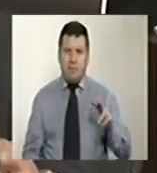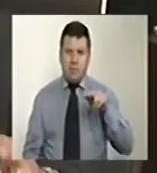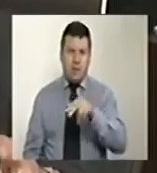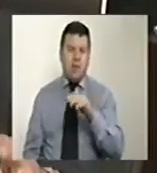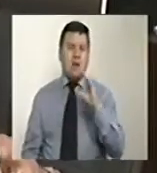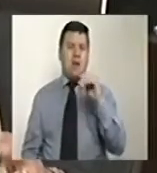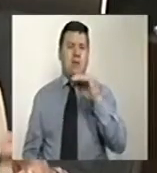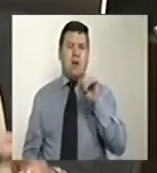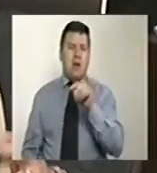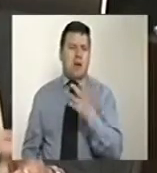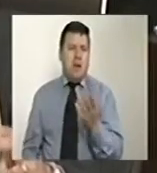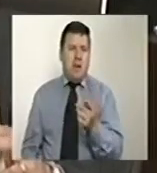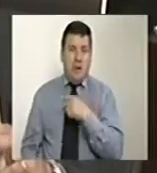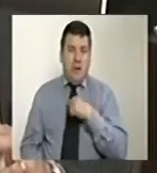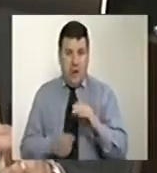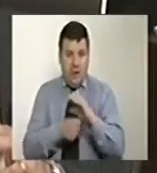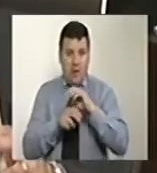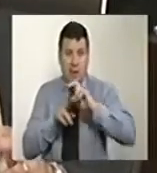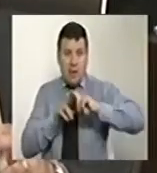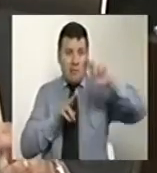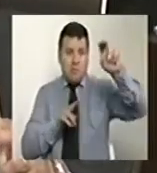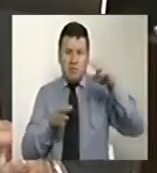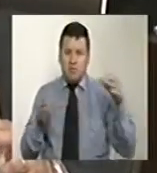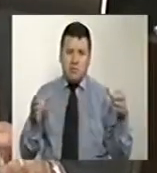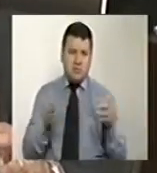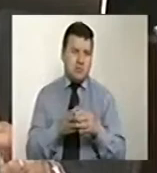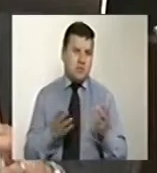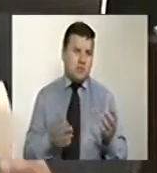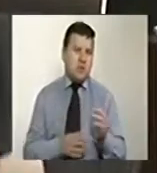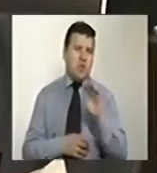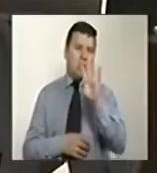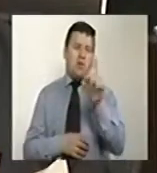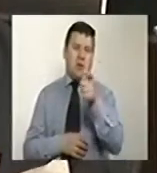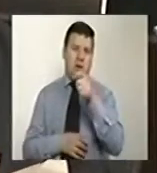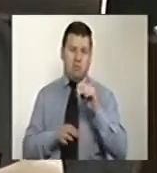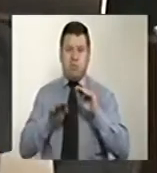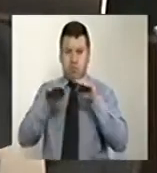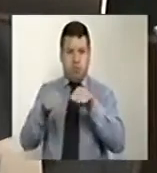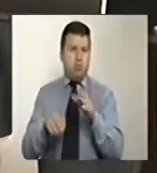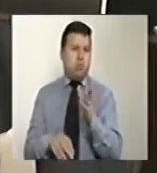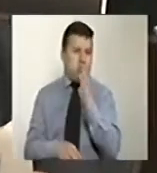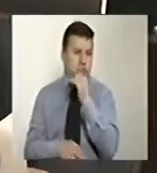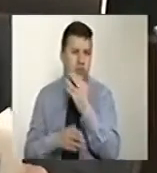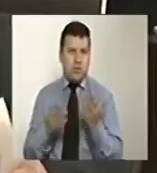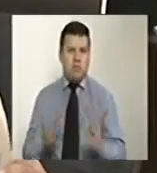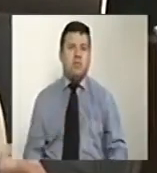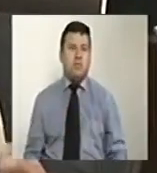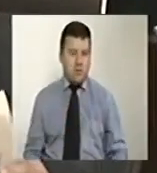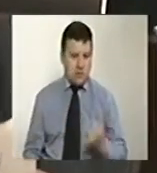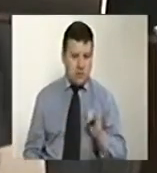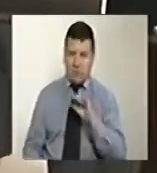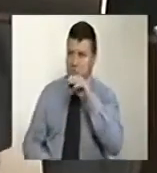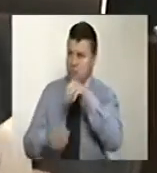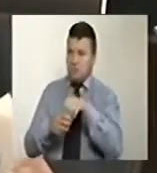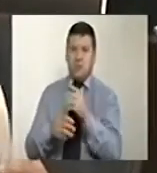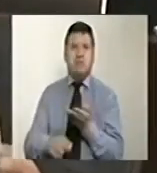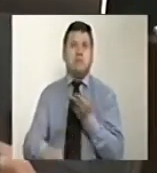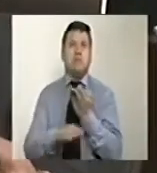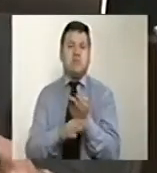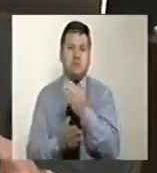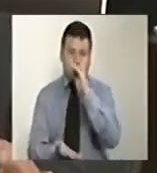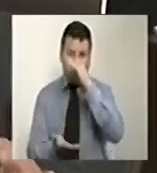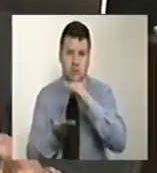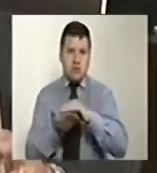Cambajo, a mi ciudad, a Manizales, una obra 4G, está moribunda. Ya el concesionario pidió la